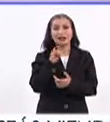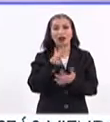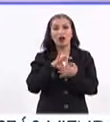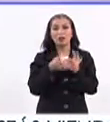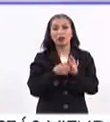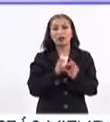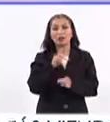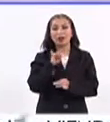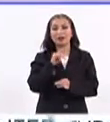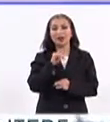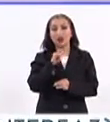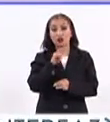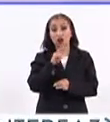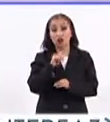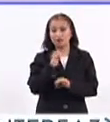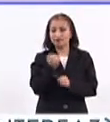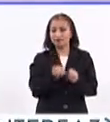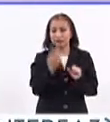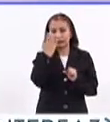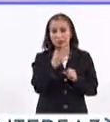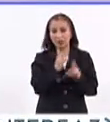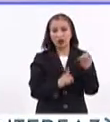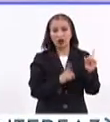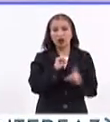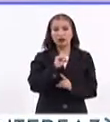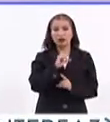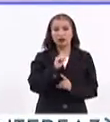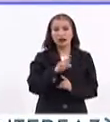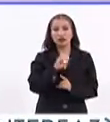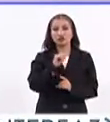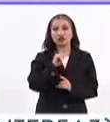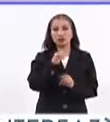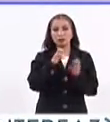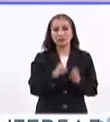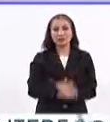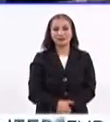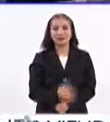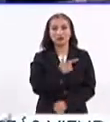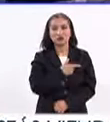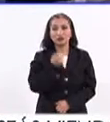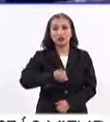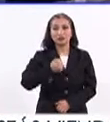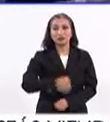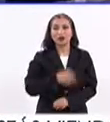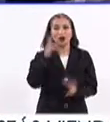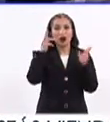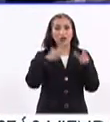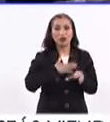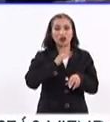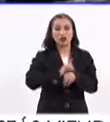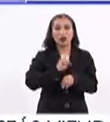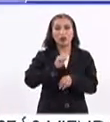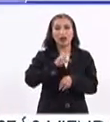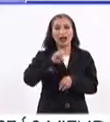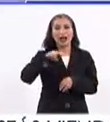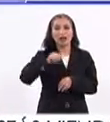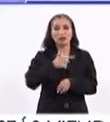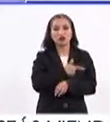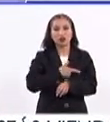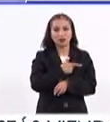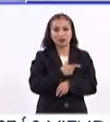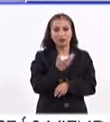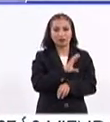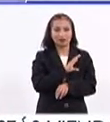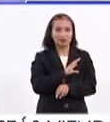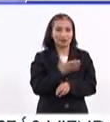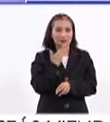olímpico en pentatlón y, bueno, experto en el deporte, Oscar Soto Carrillo. Oscar, ¿cómo estás? Qué gusto saludarte. Hola, muy buenos días, Omar. Ana Cristina, mucho gusto